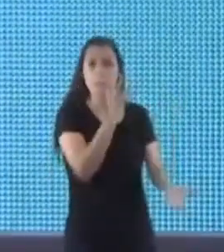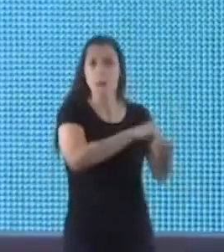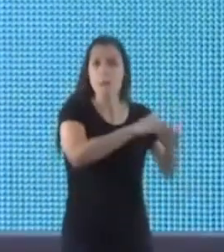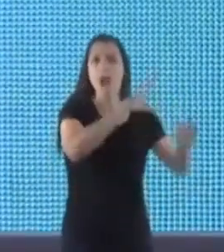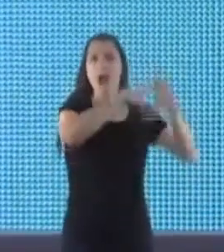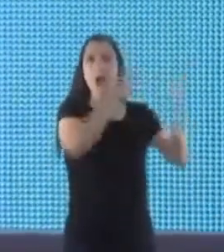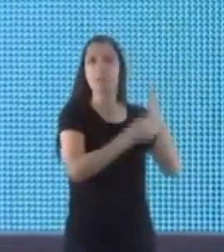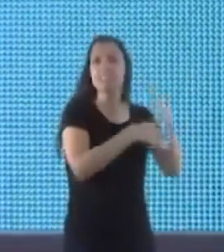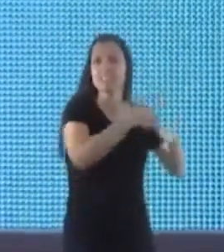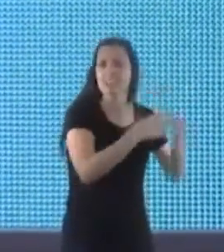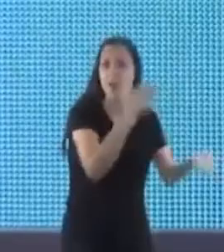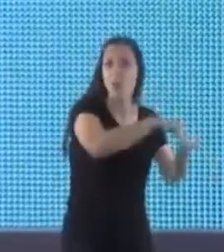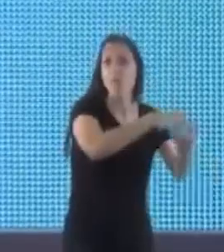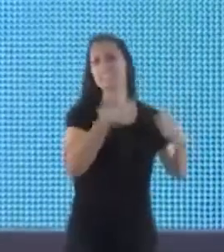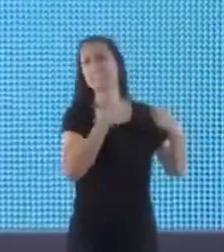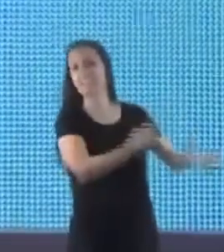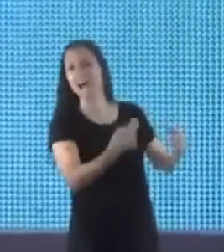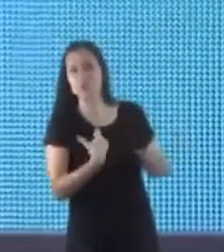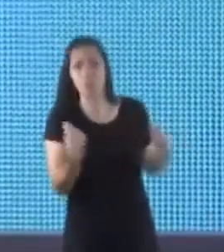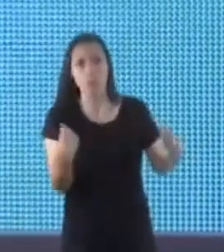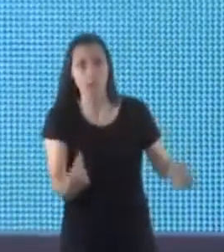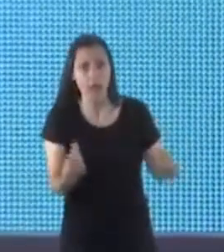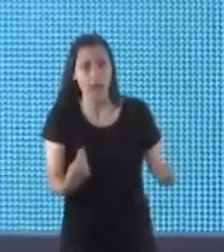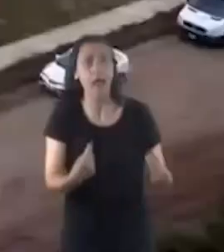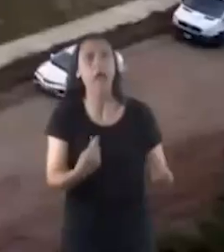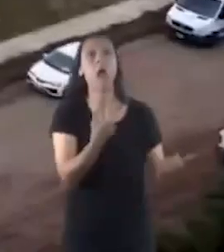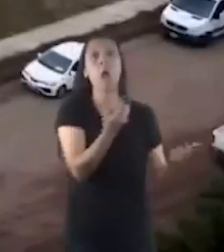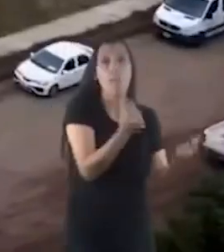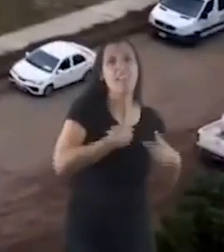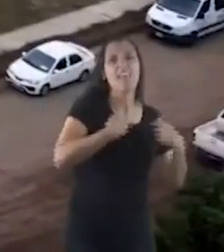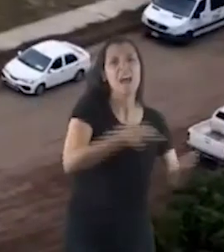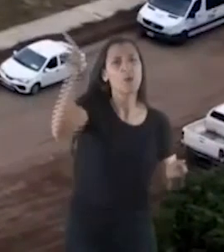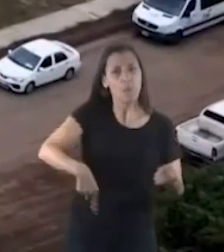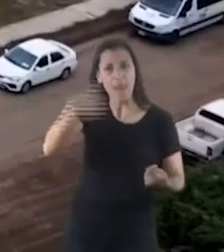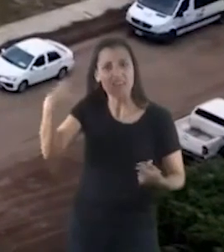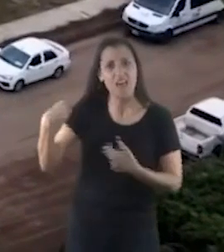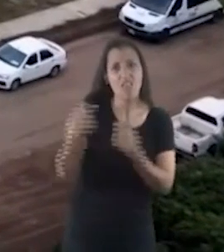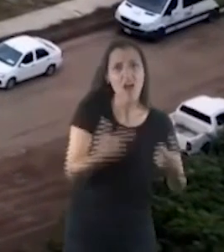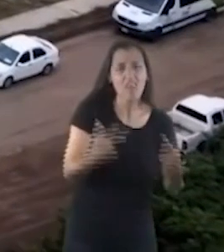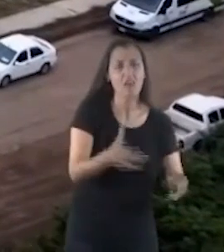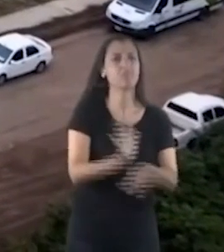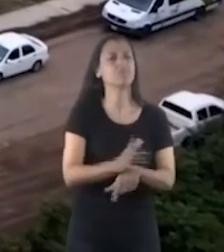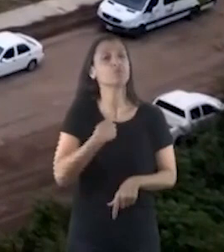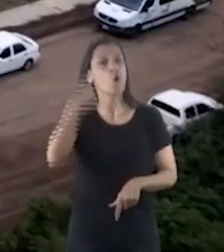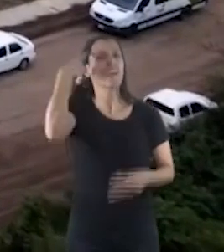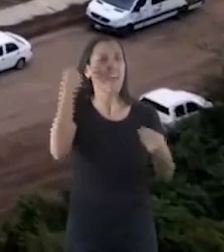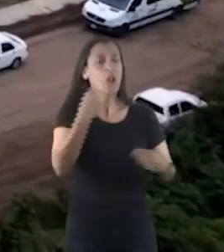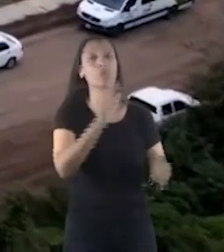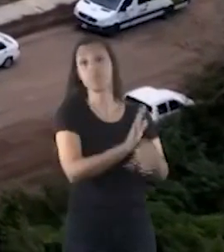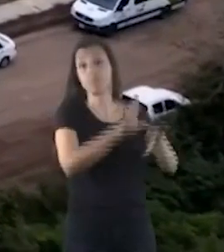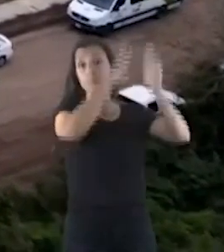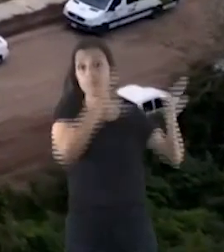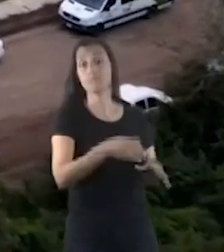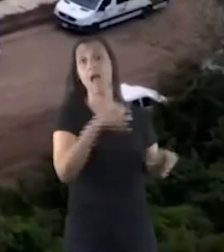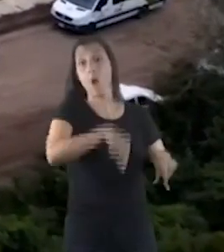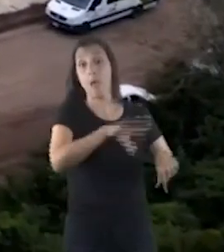gastar más plata del Estado, del Ministerio, si en verdad lo que yo quería era que uno de nosotros, Santiago en